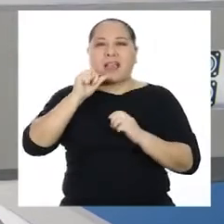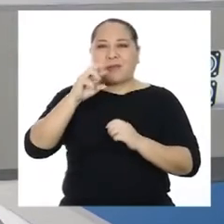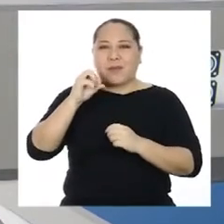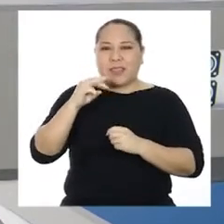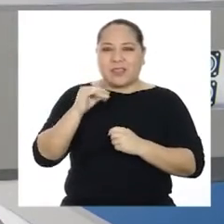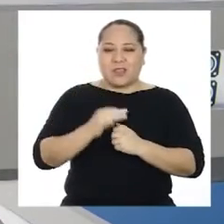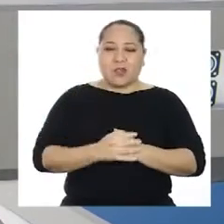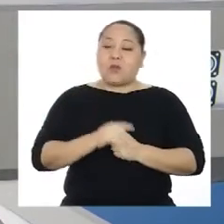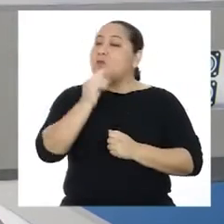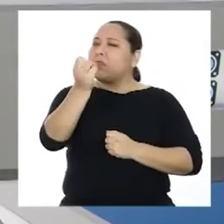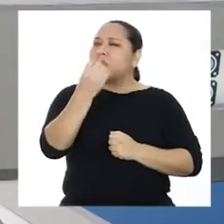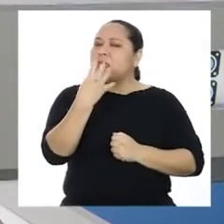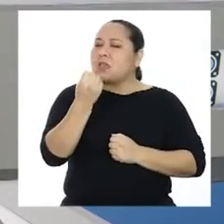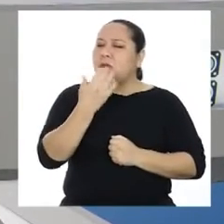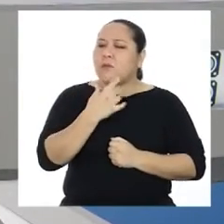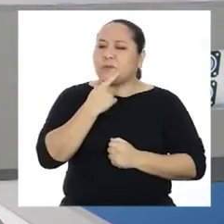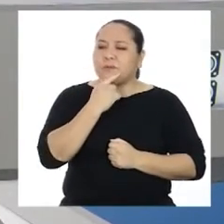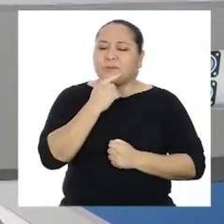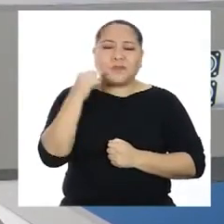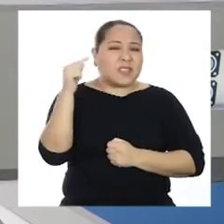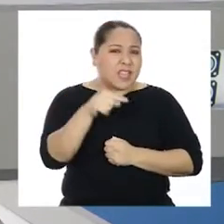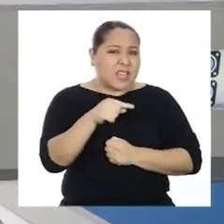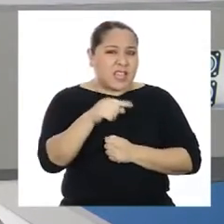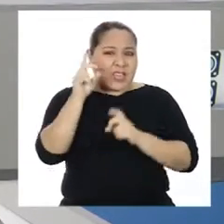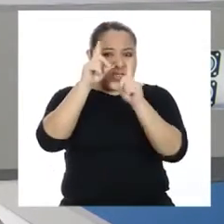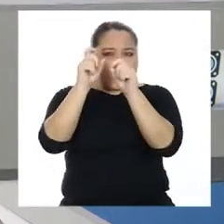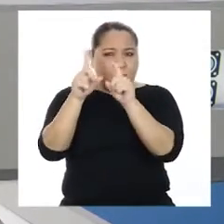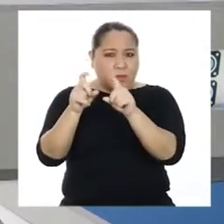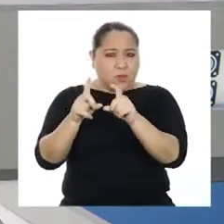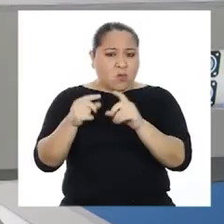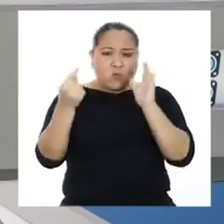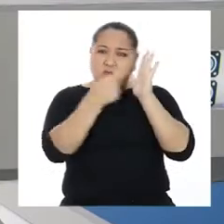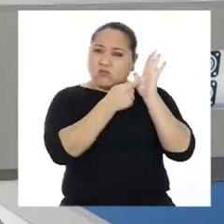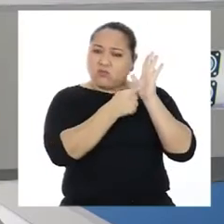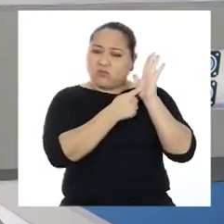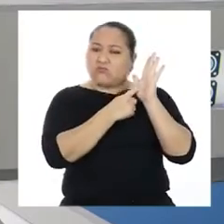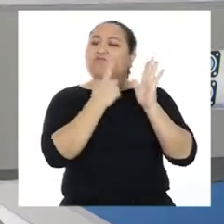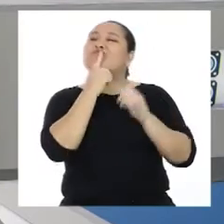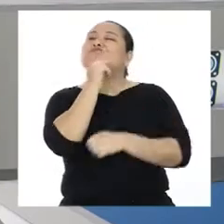Y díganme, ¿sobre qué habrá sido esta encuesta?